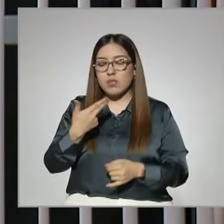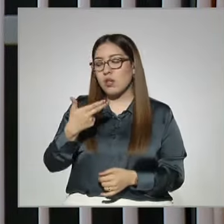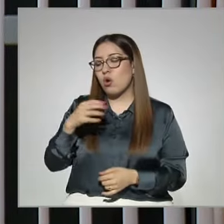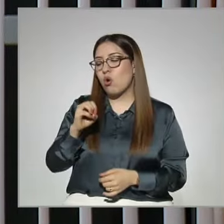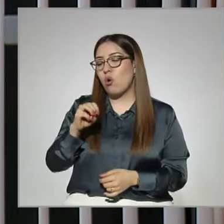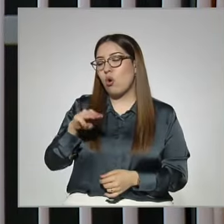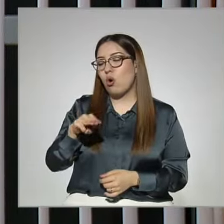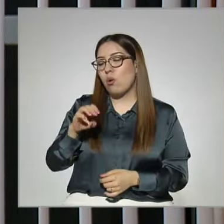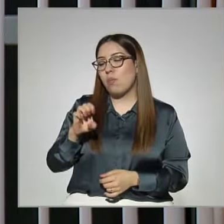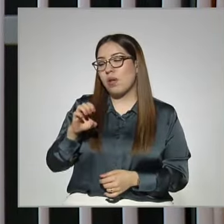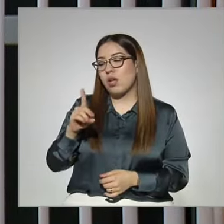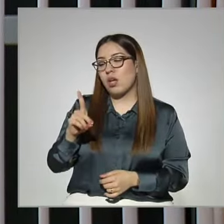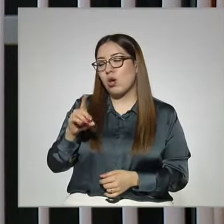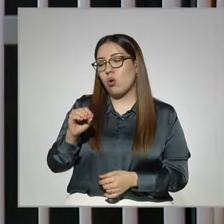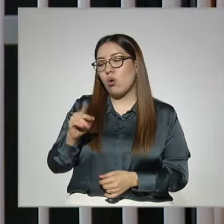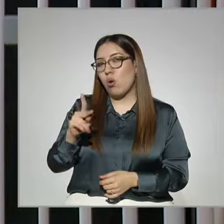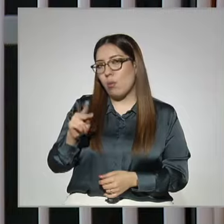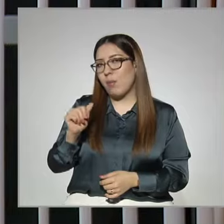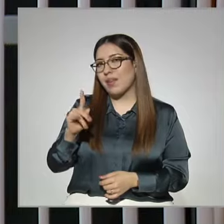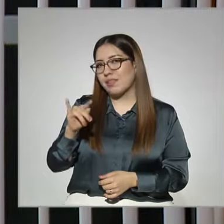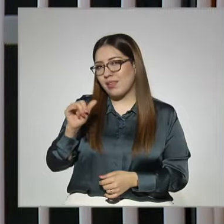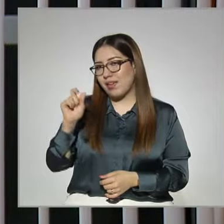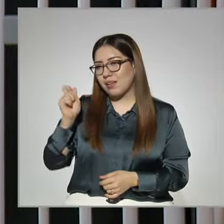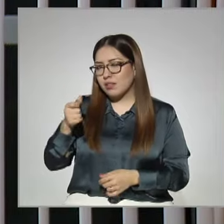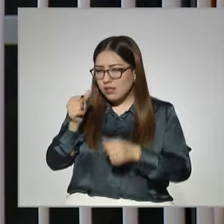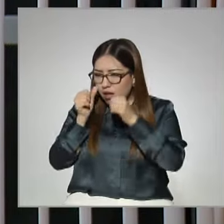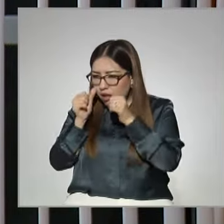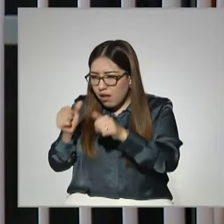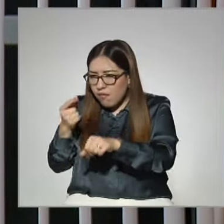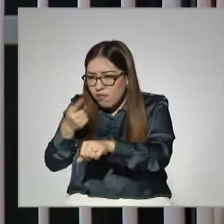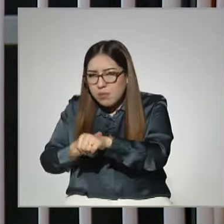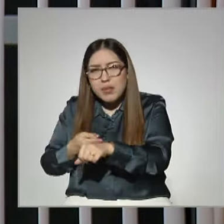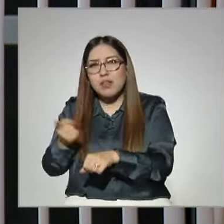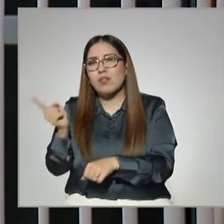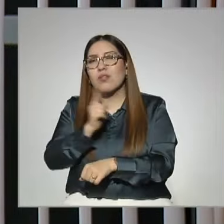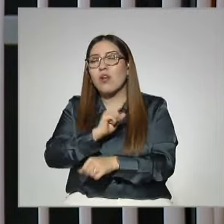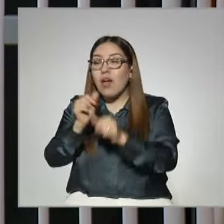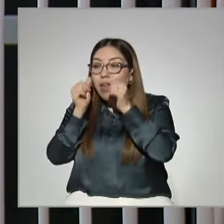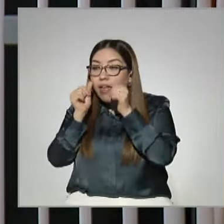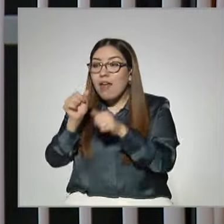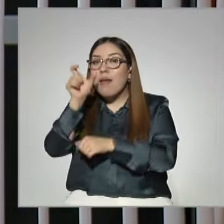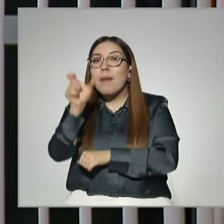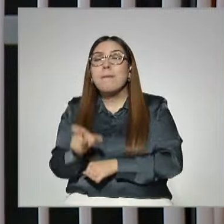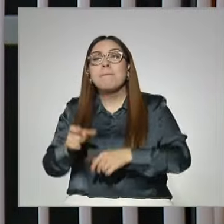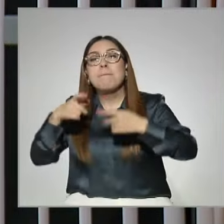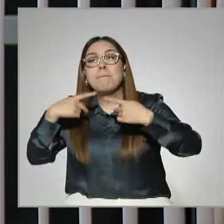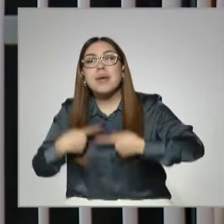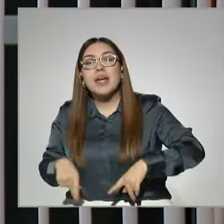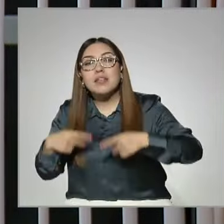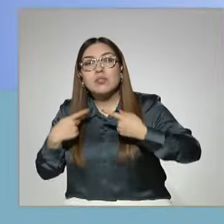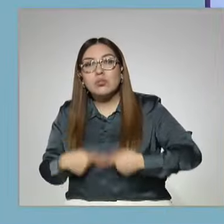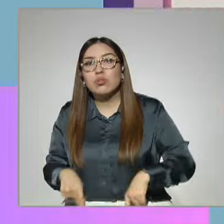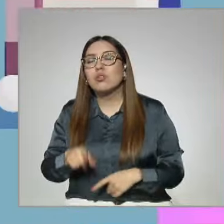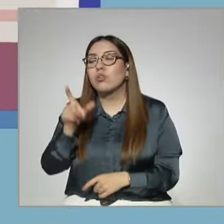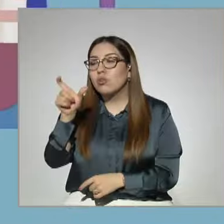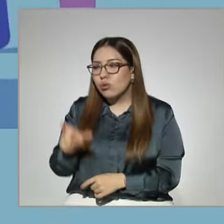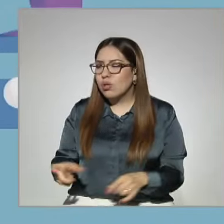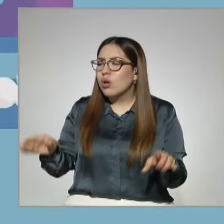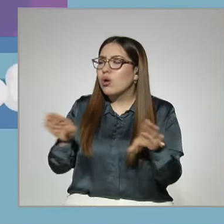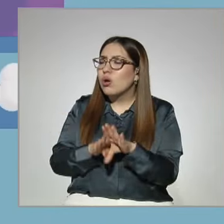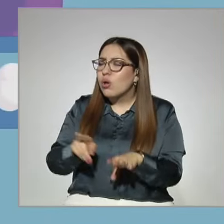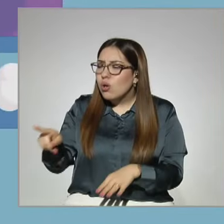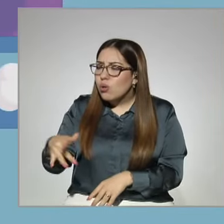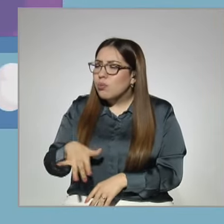no ve enfermedades, sino enfermos. La forma como reacciona la persona nos